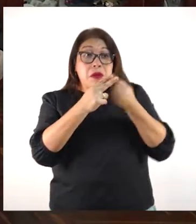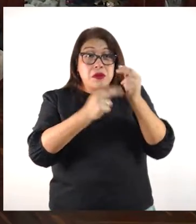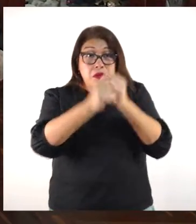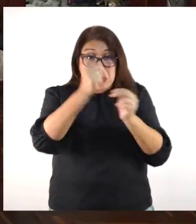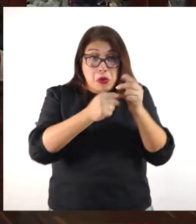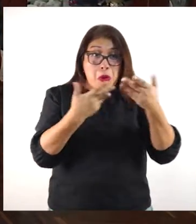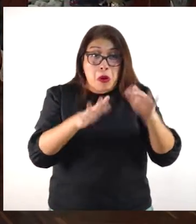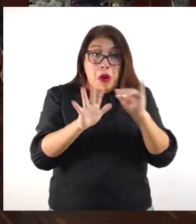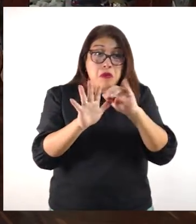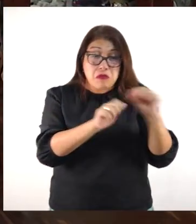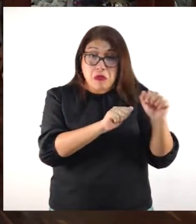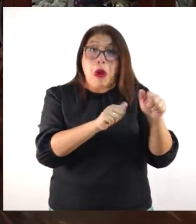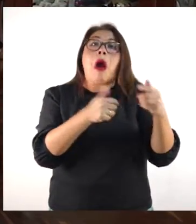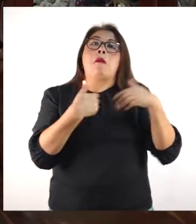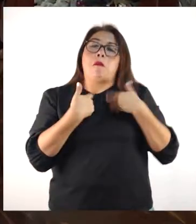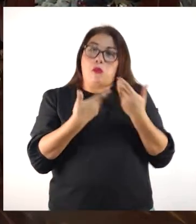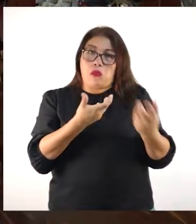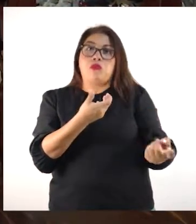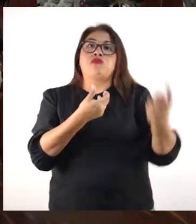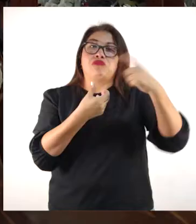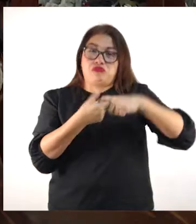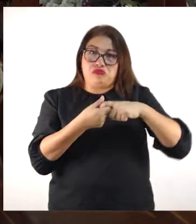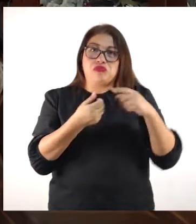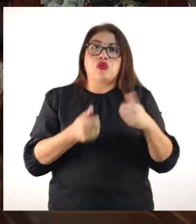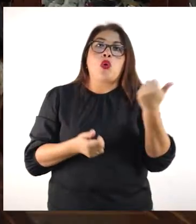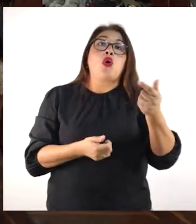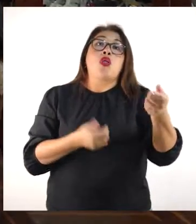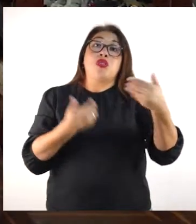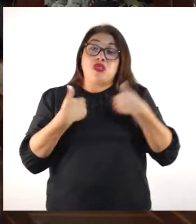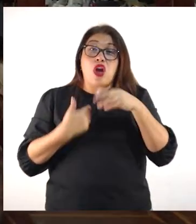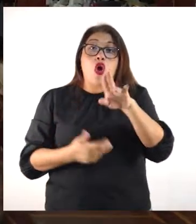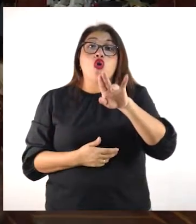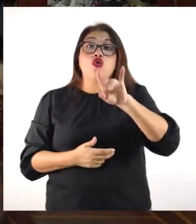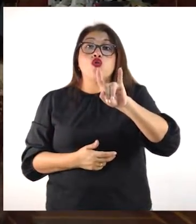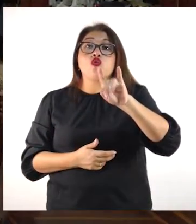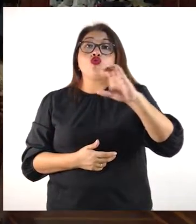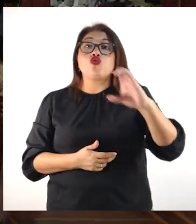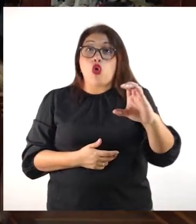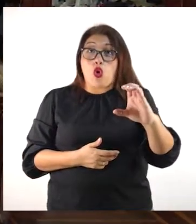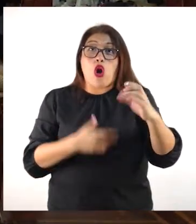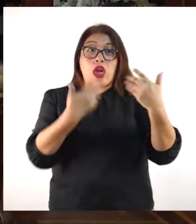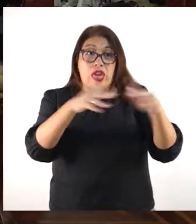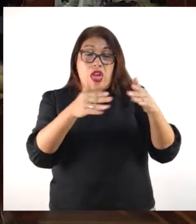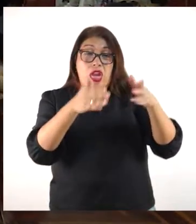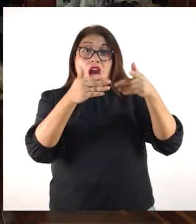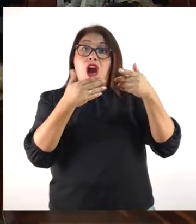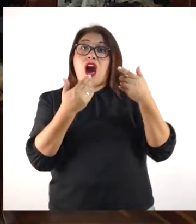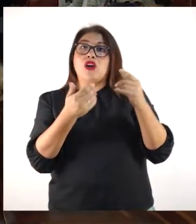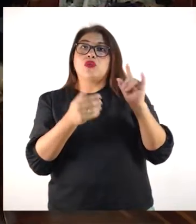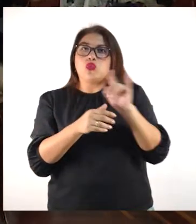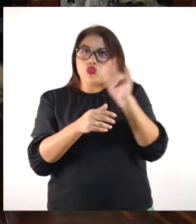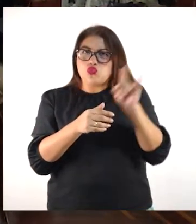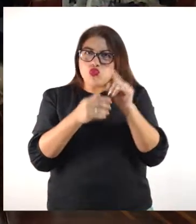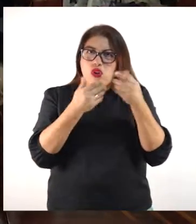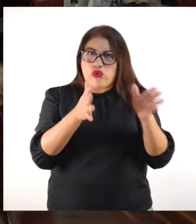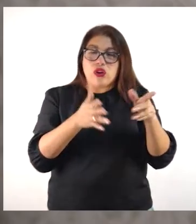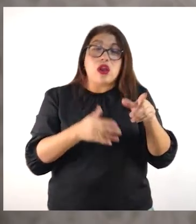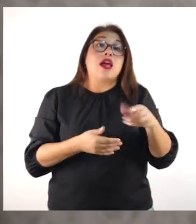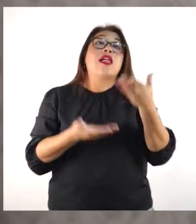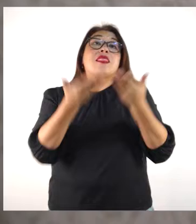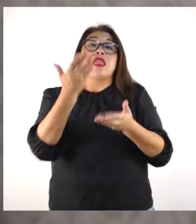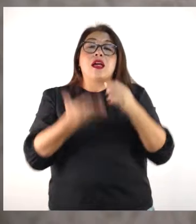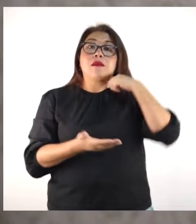De vigencia, de funcionamiento, ¿no? Tener un RUC activo, ¿no? Y en caso no estén